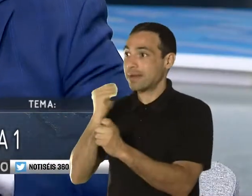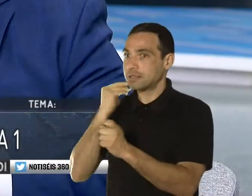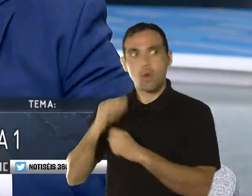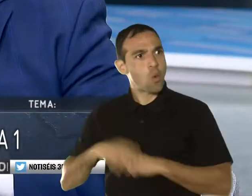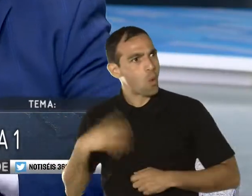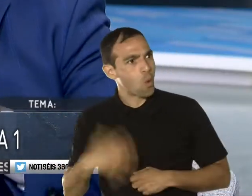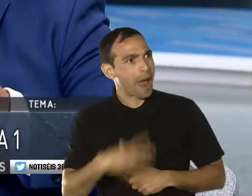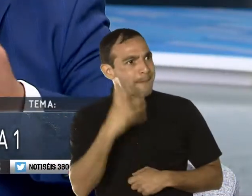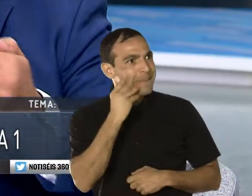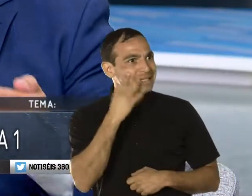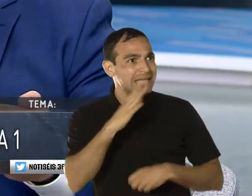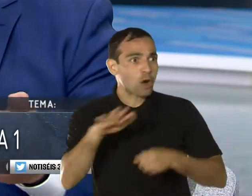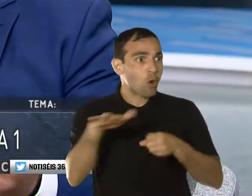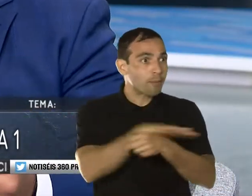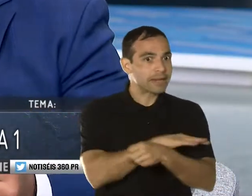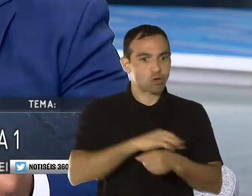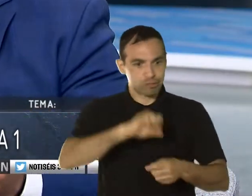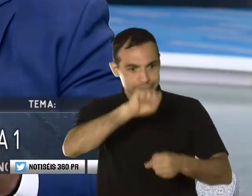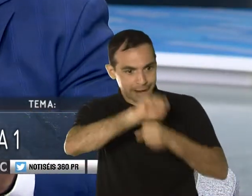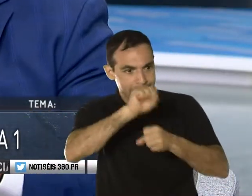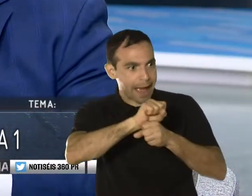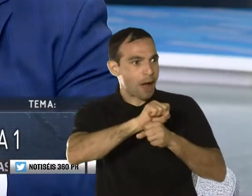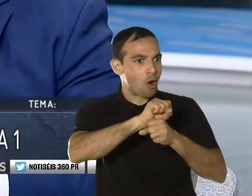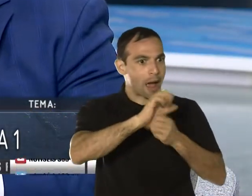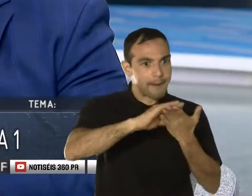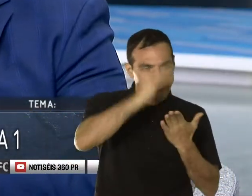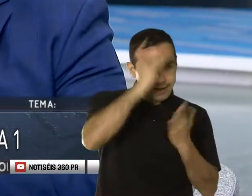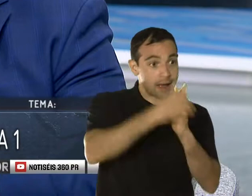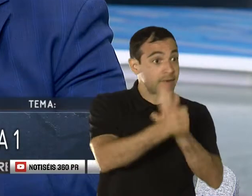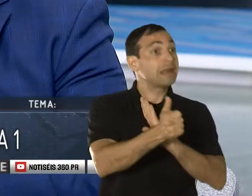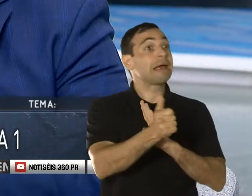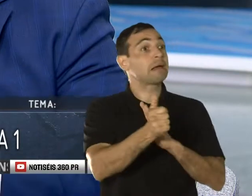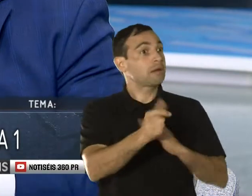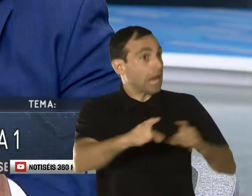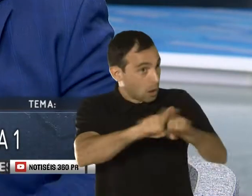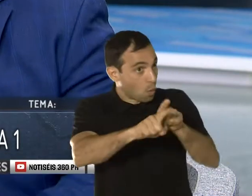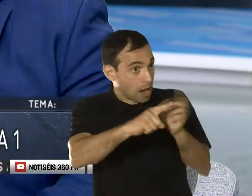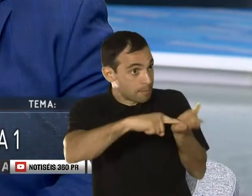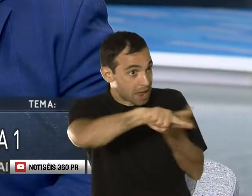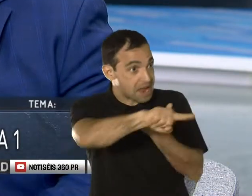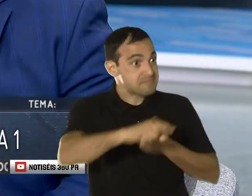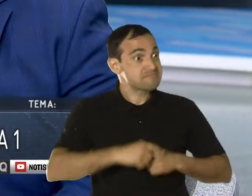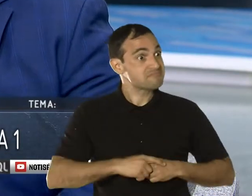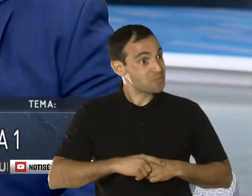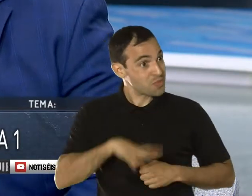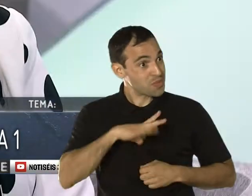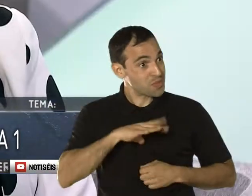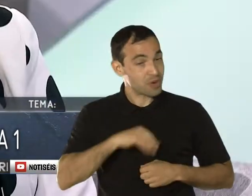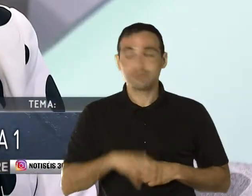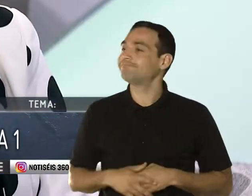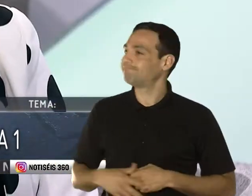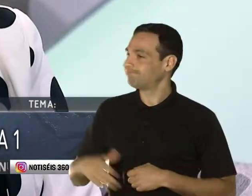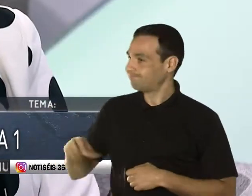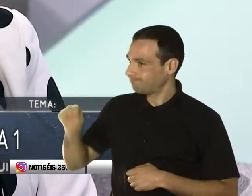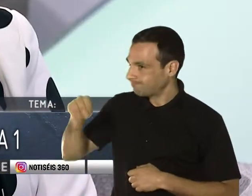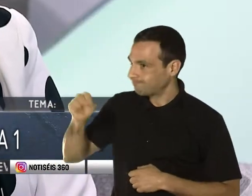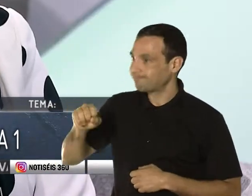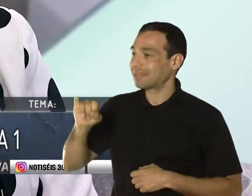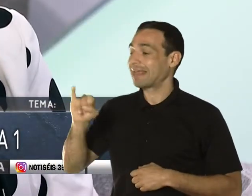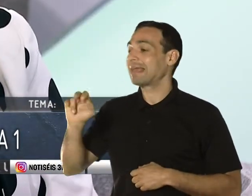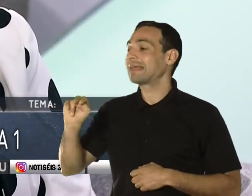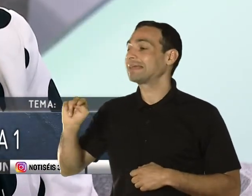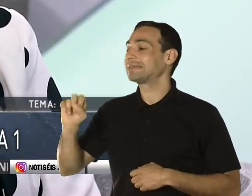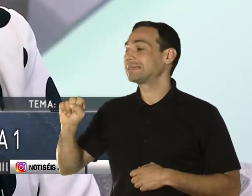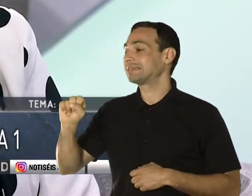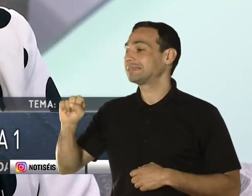el trabajo, el desempeño y a su vez reciben paga por el esfuerzo y la ejecución. Gracias a INSEC esto va a ser posible.